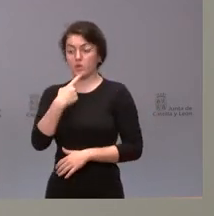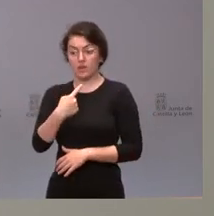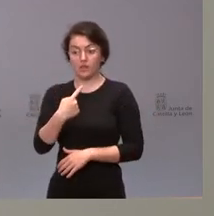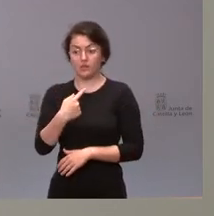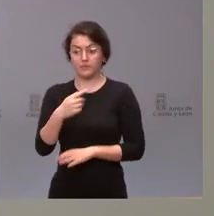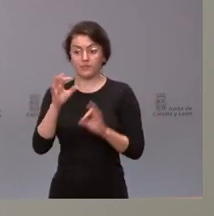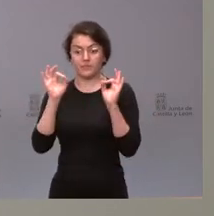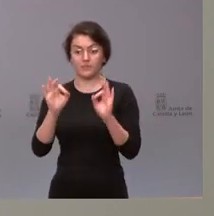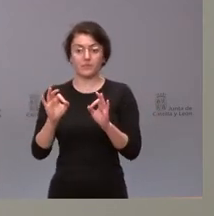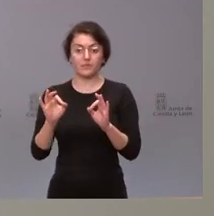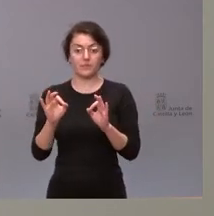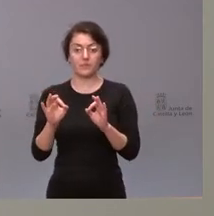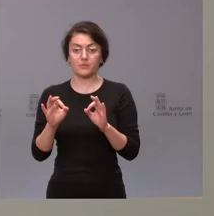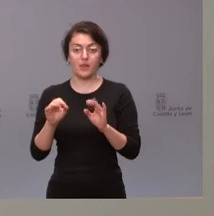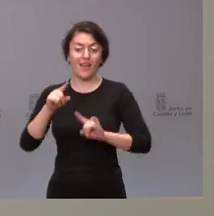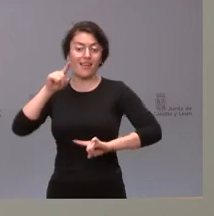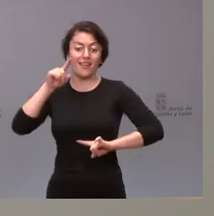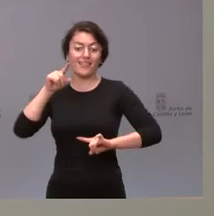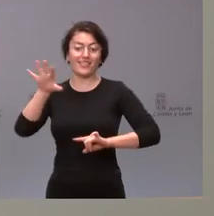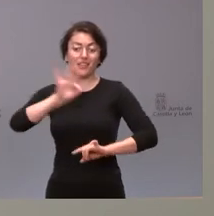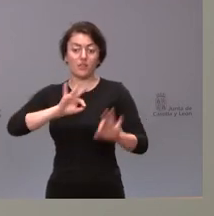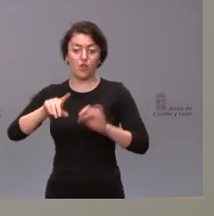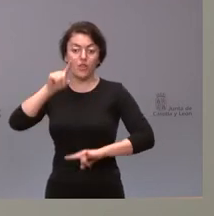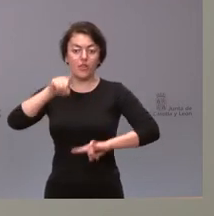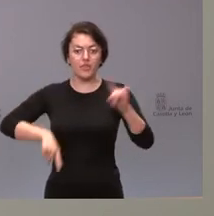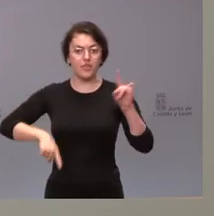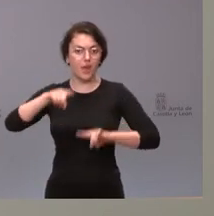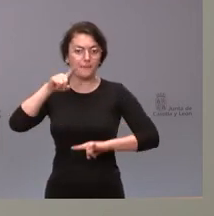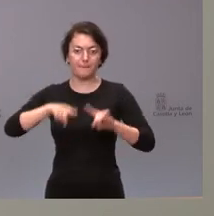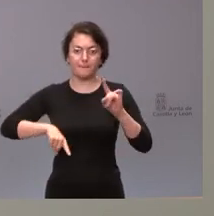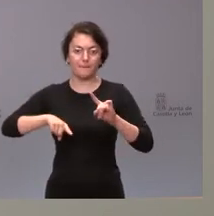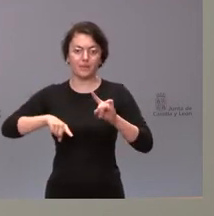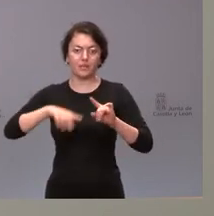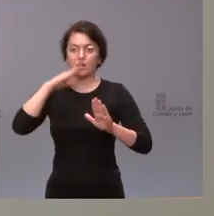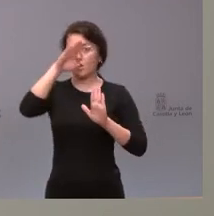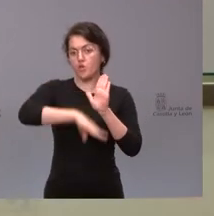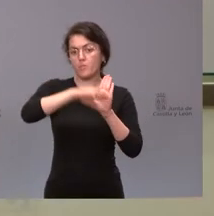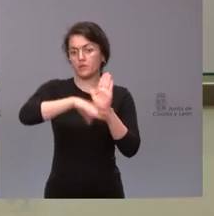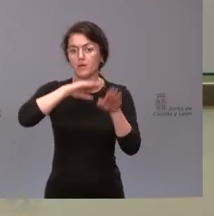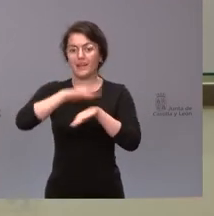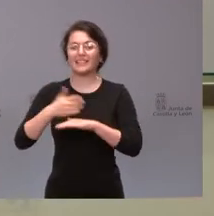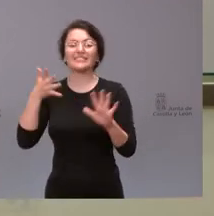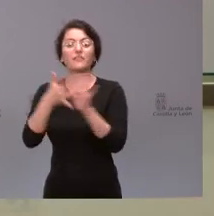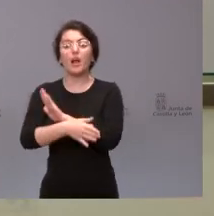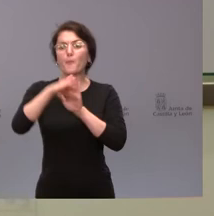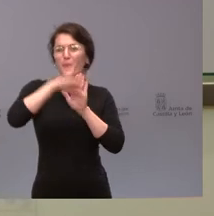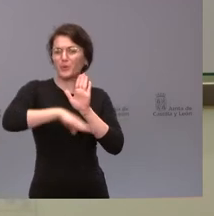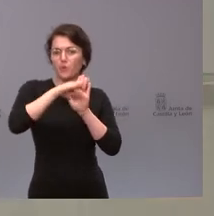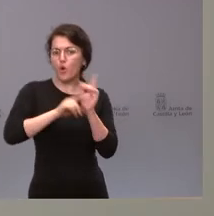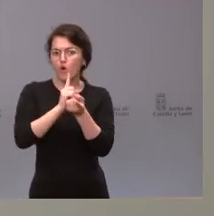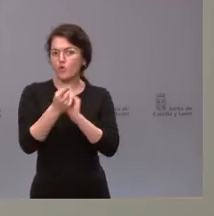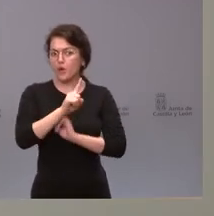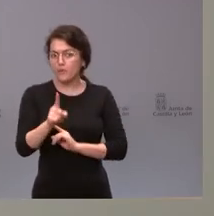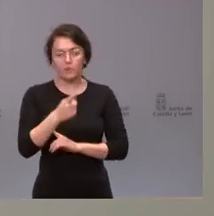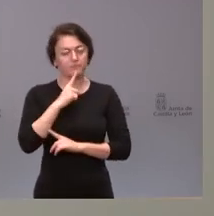para cada uno de los casos en función de lo que se determine técnicamente en la aplicación de la normativa de los protocolos. O sea que el protocolo no se va a cambiar en principio. En principio